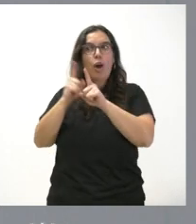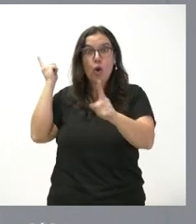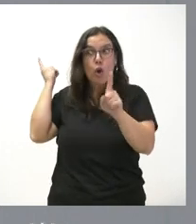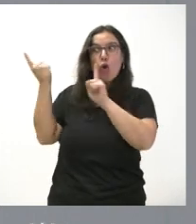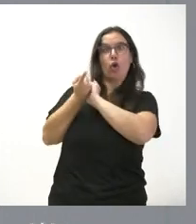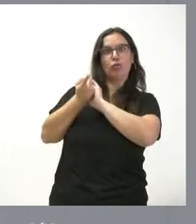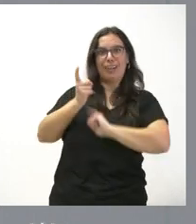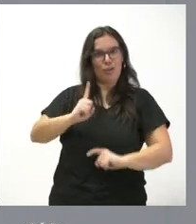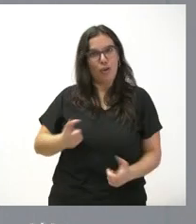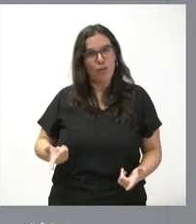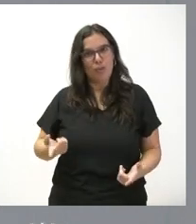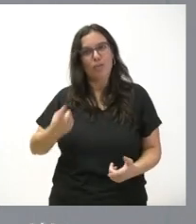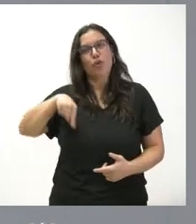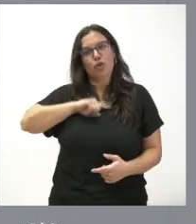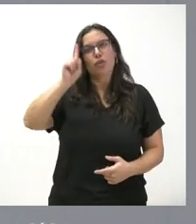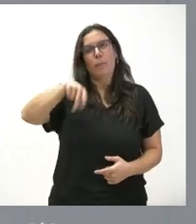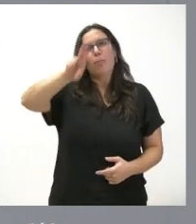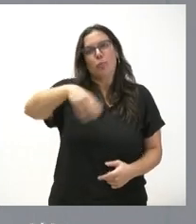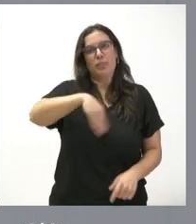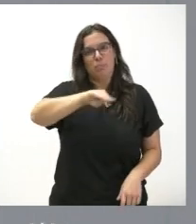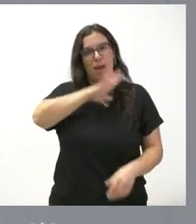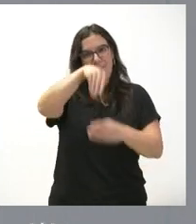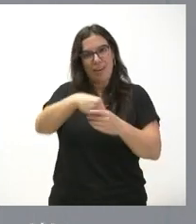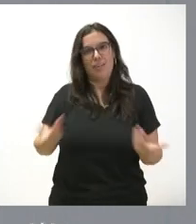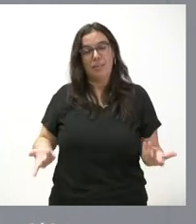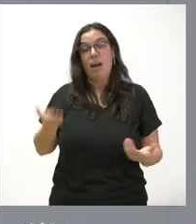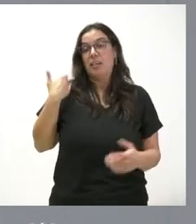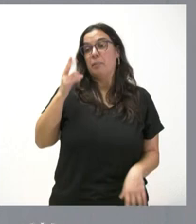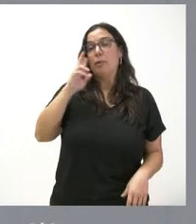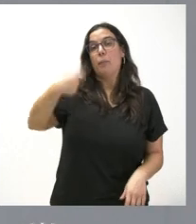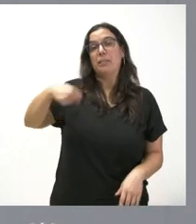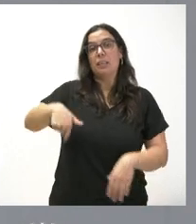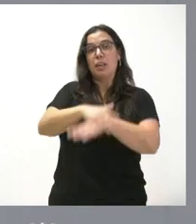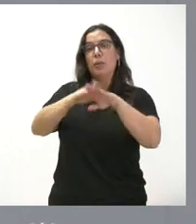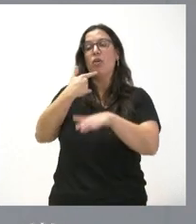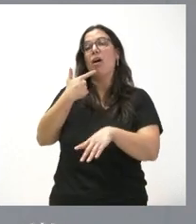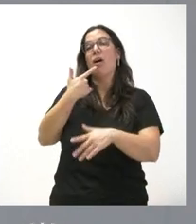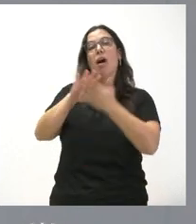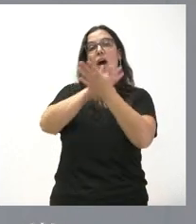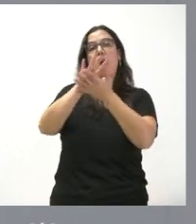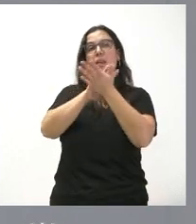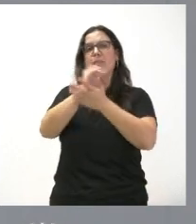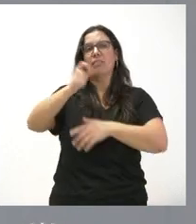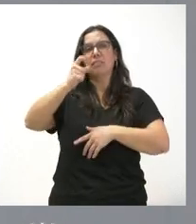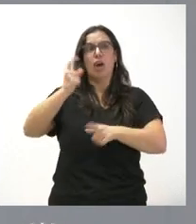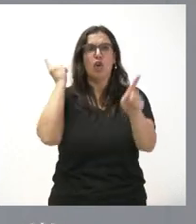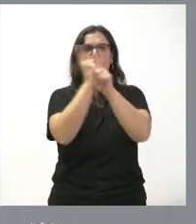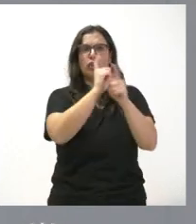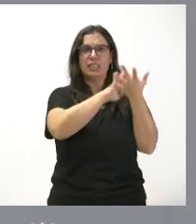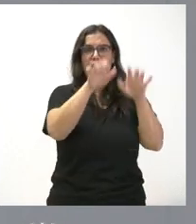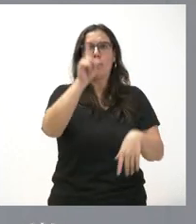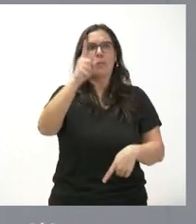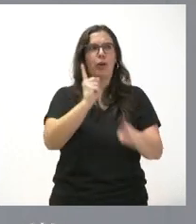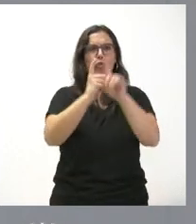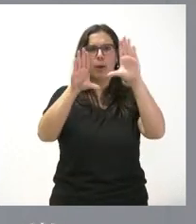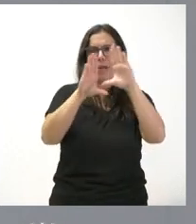que gobernar nosotros también somos España y ayer vimos que el presidente del gobierno se dirigía especialmente contra Castilla y León pero lo hacía también contra Madrid